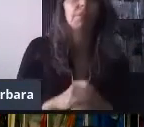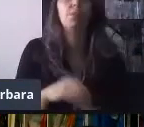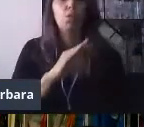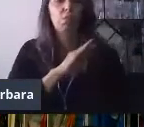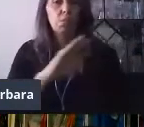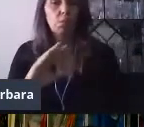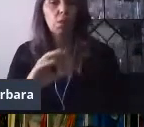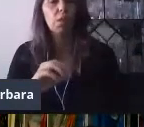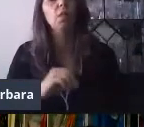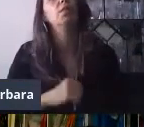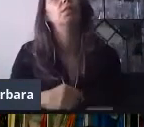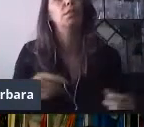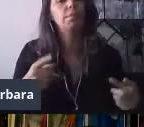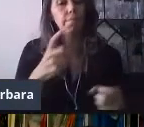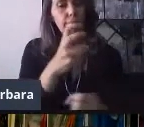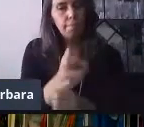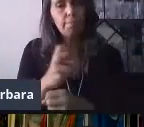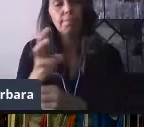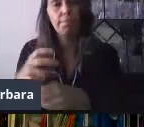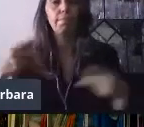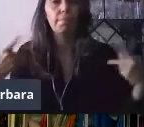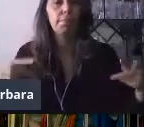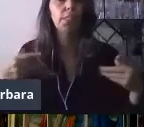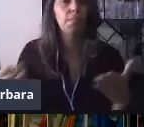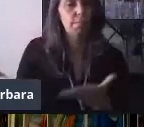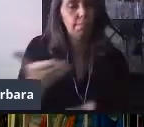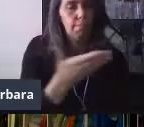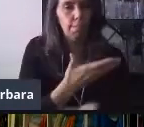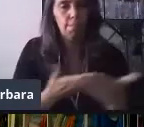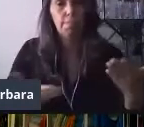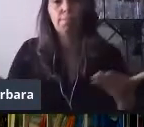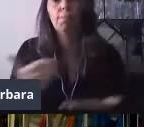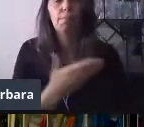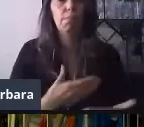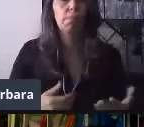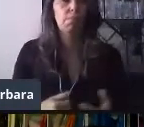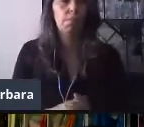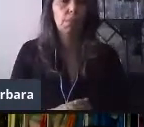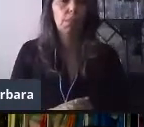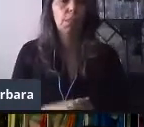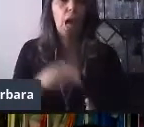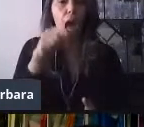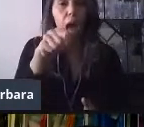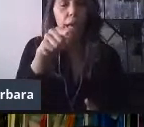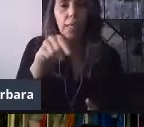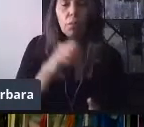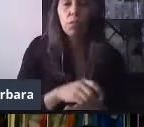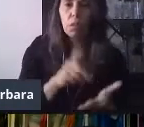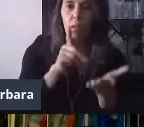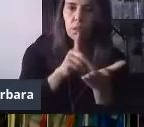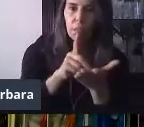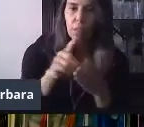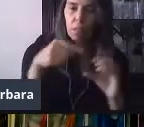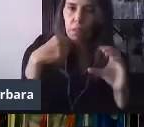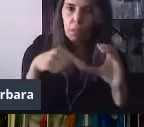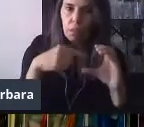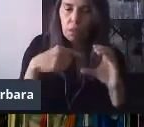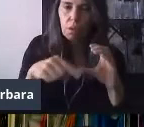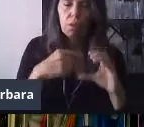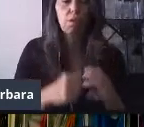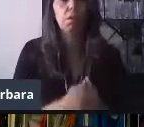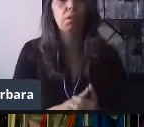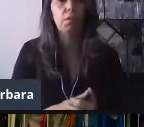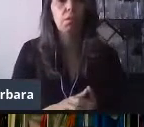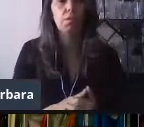ventana. Vamos a colocar la dirección de correo electrónico y, como permiso,